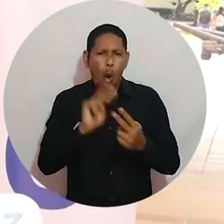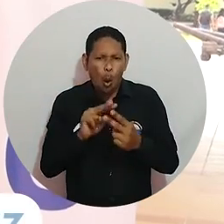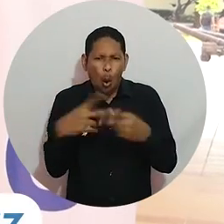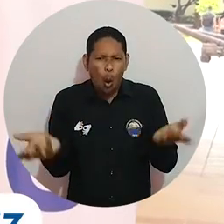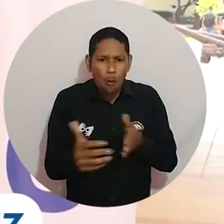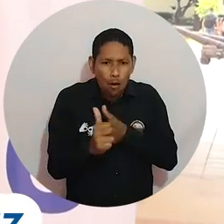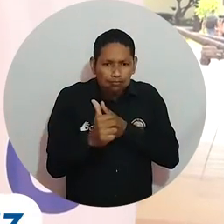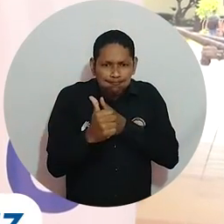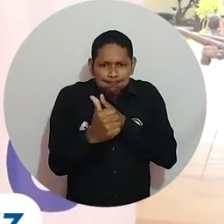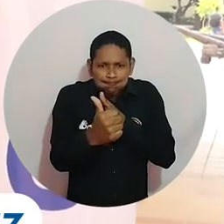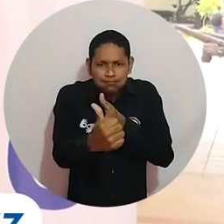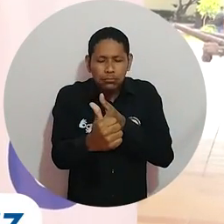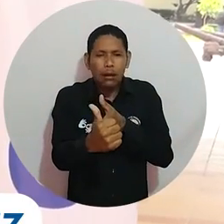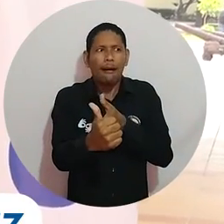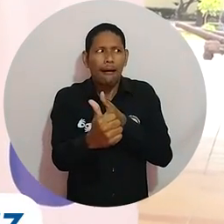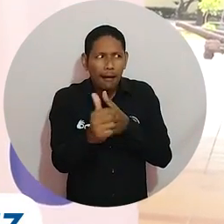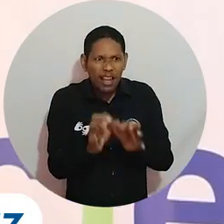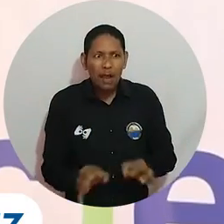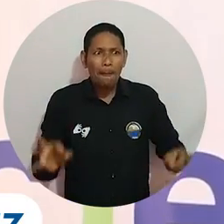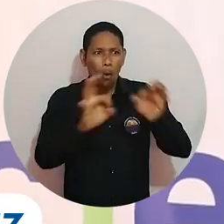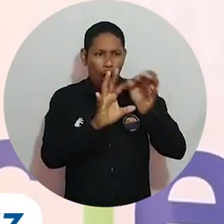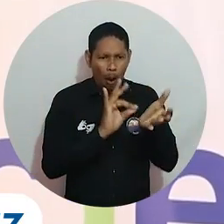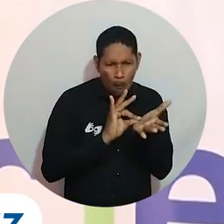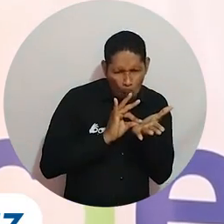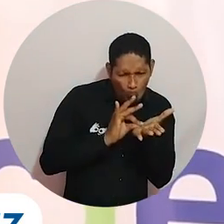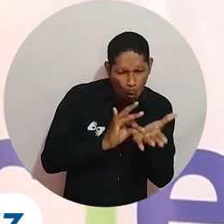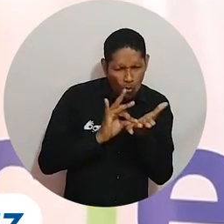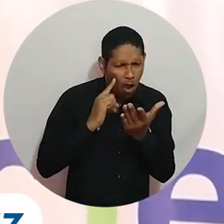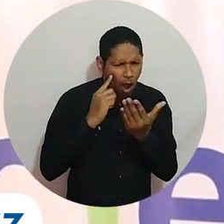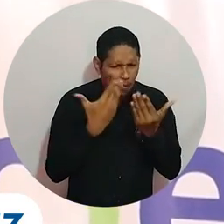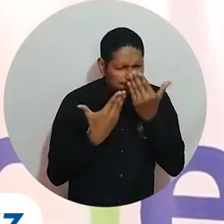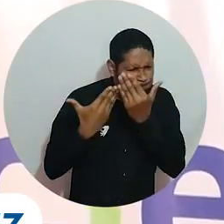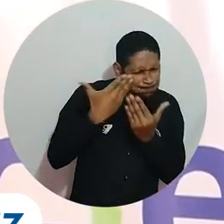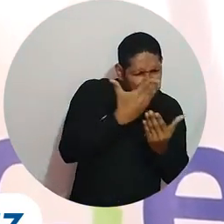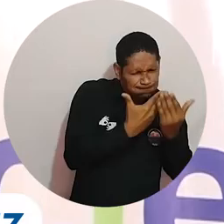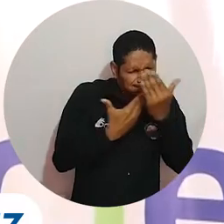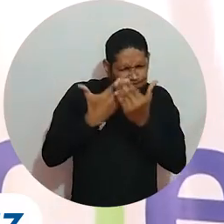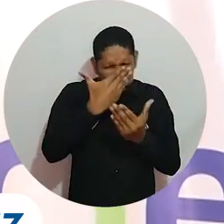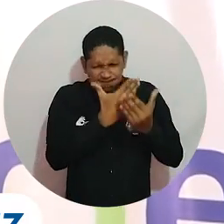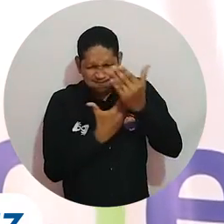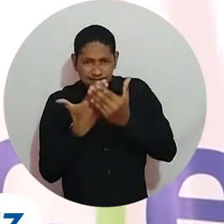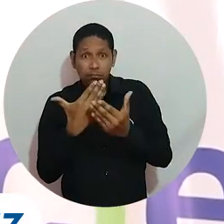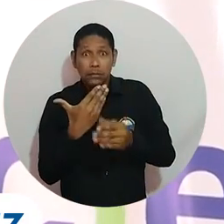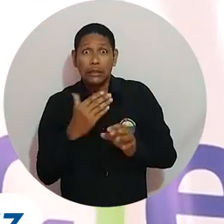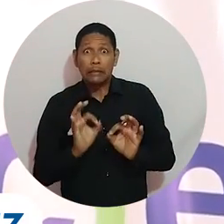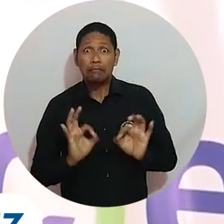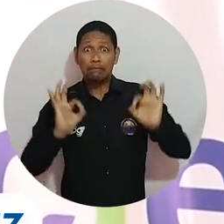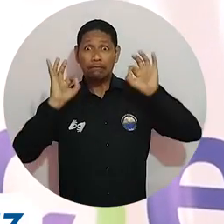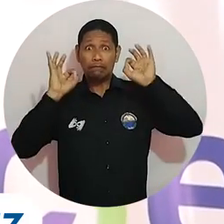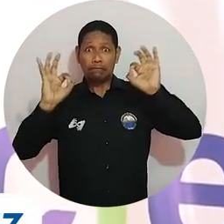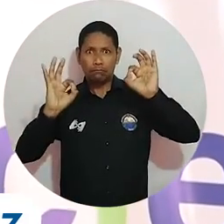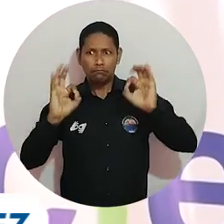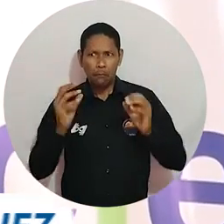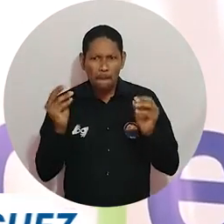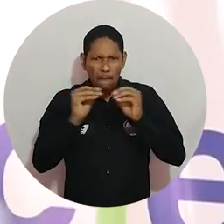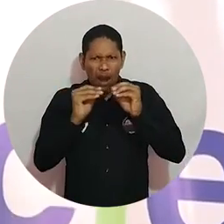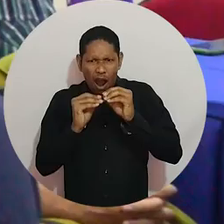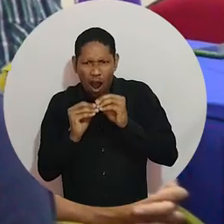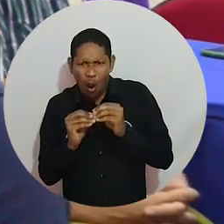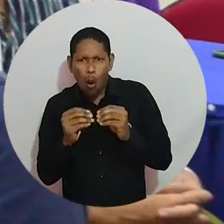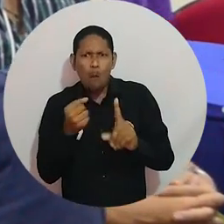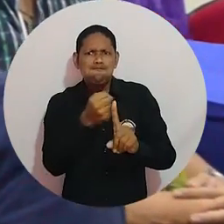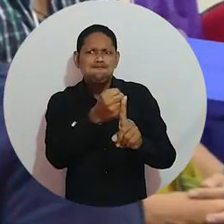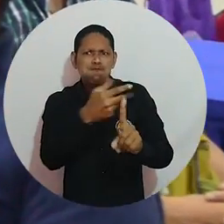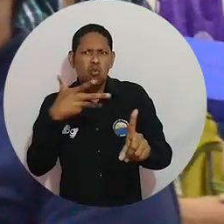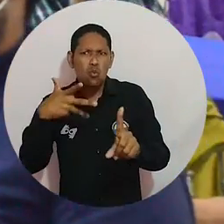es que ellos conozcan la metodología, que ellos sepan por qué es importante validar los modelos de negocio, por qué es importante construir un prototipo funcional,